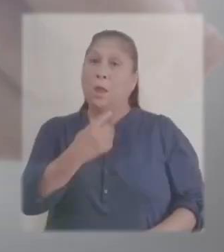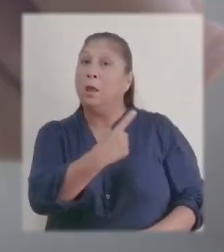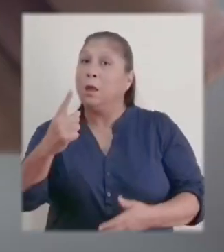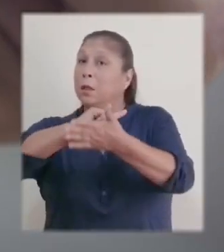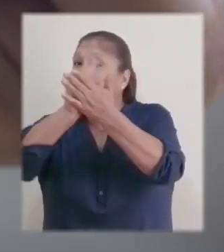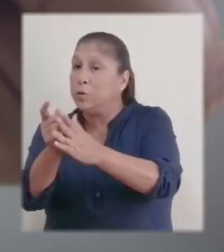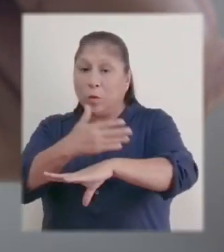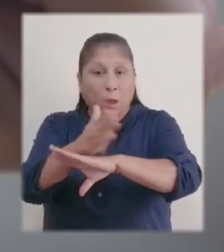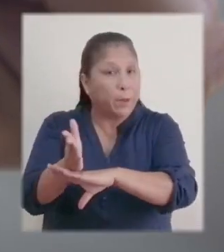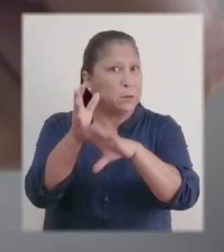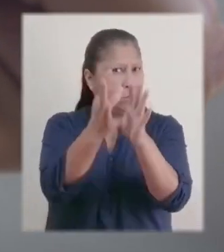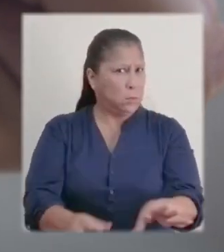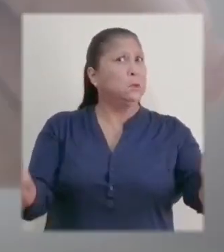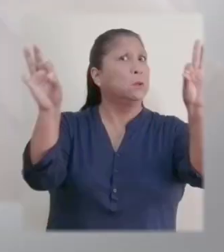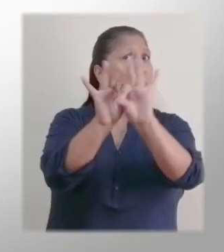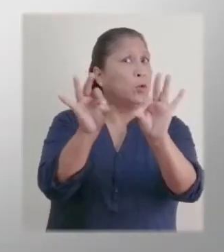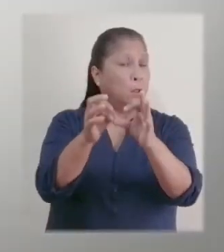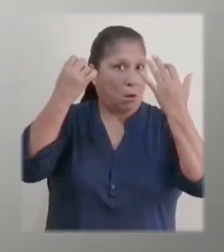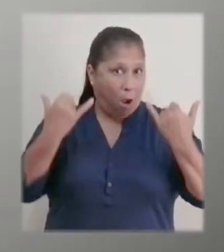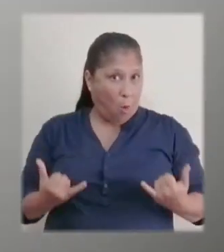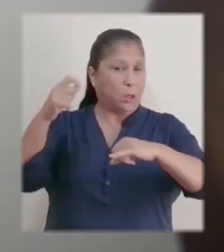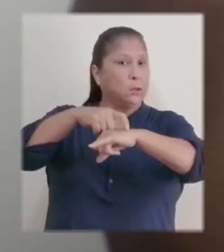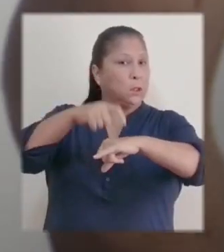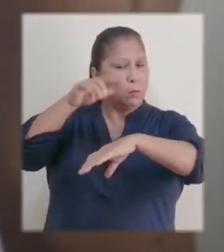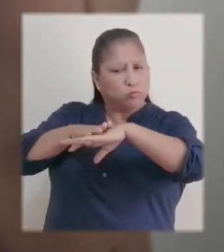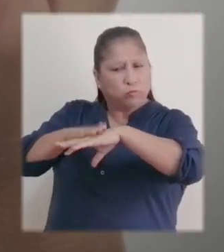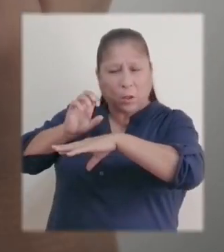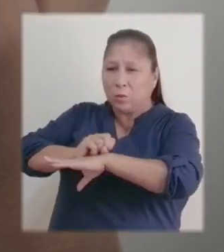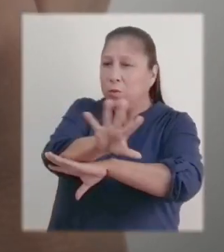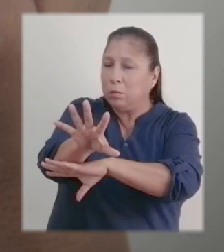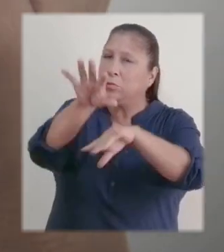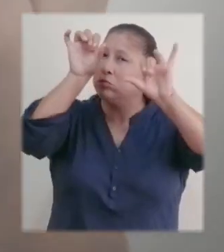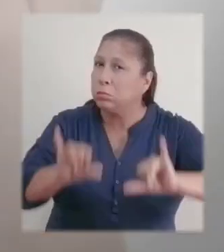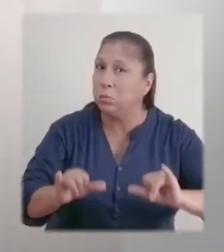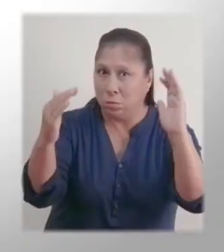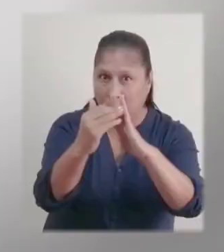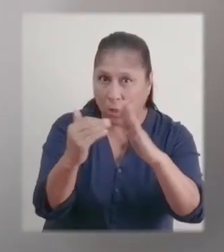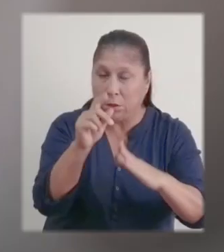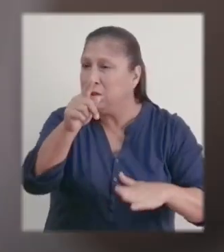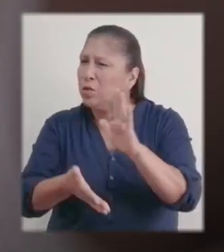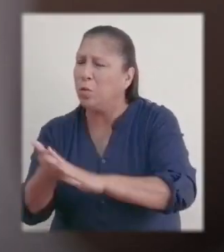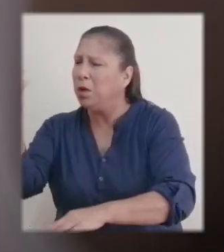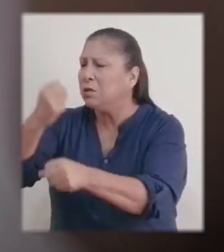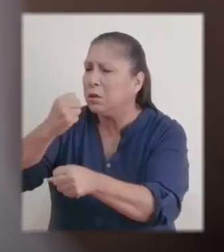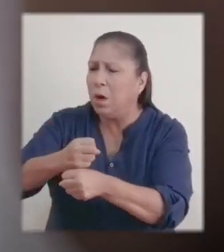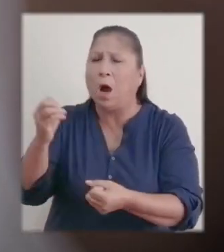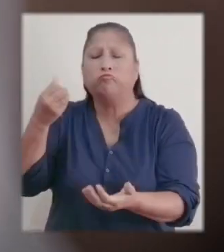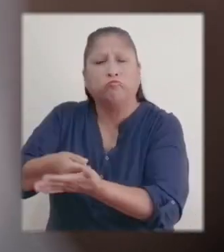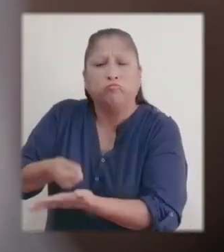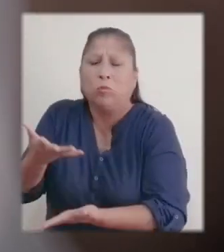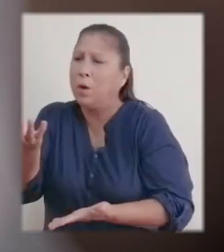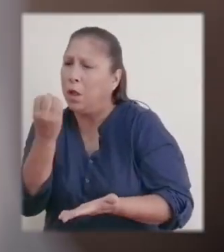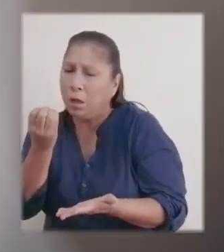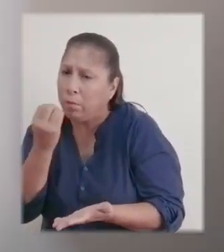Cada minuto que pasa es de suma importancia. Este es el momento de prevenir contagios quedándonos en casa. Si sales a trabajar o comprar productos